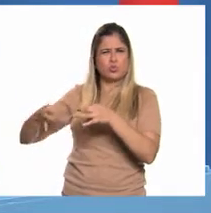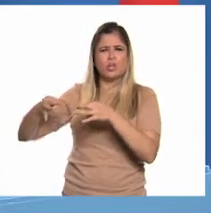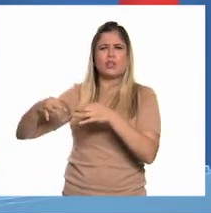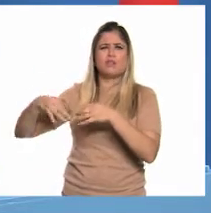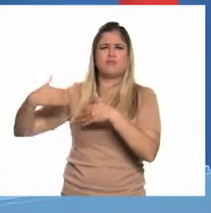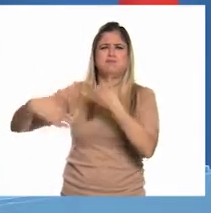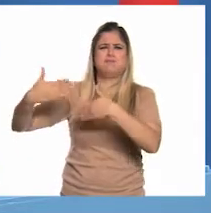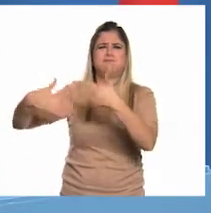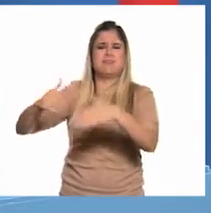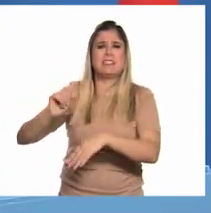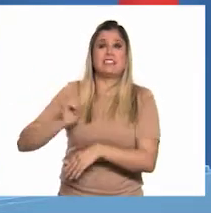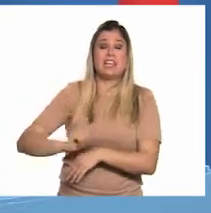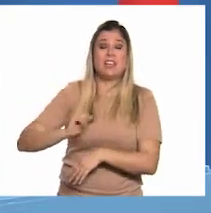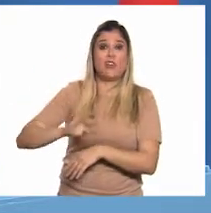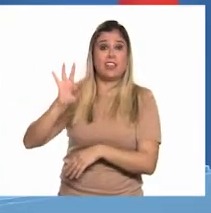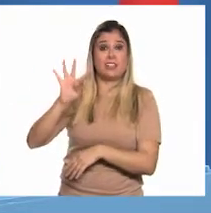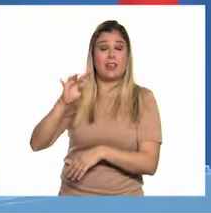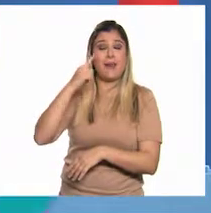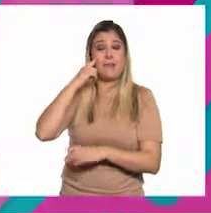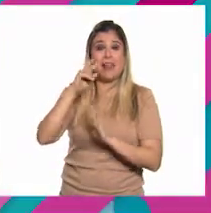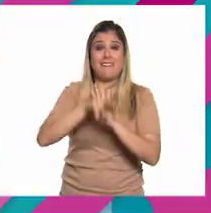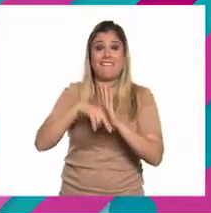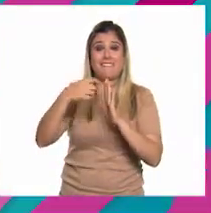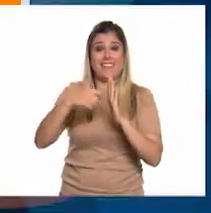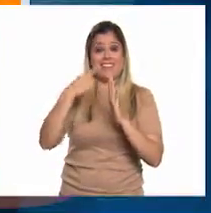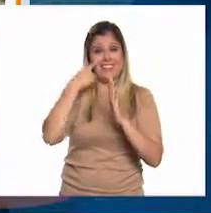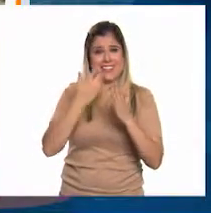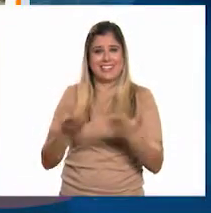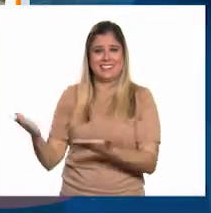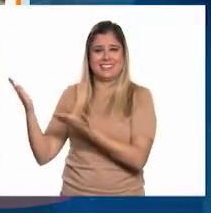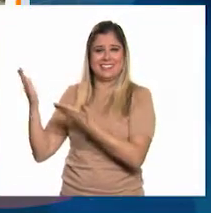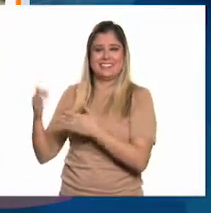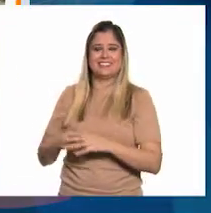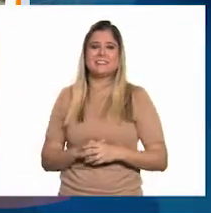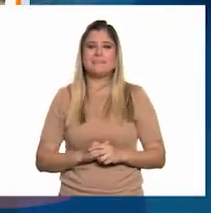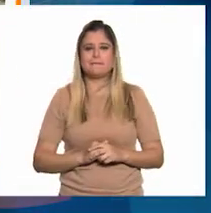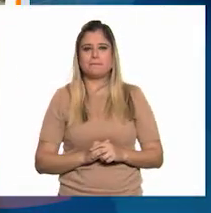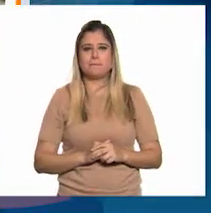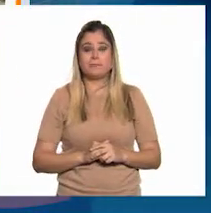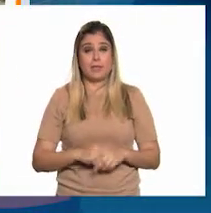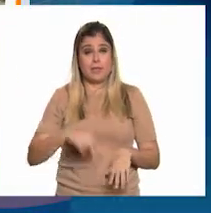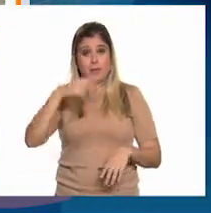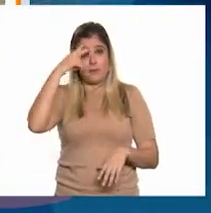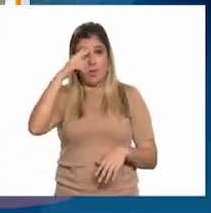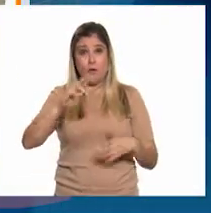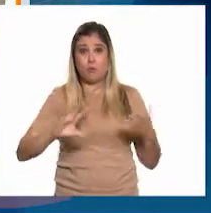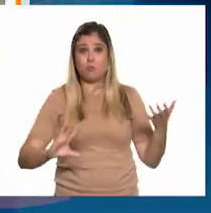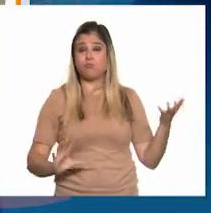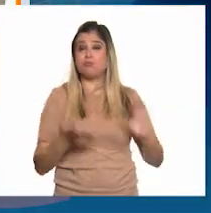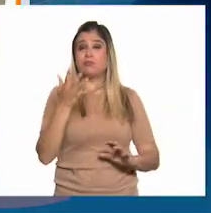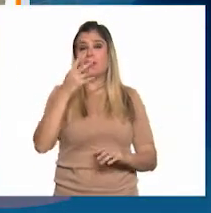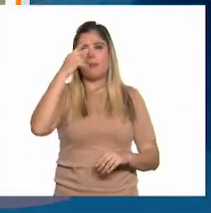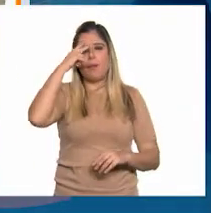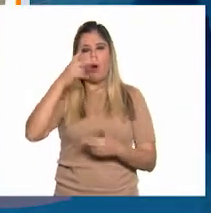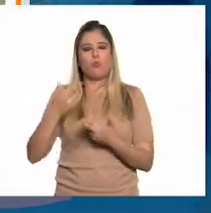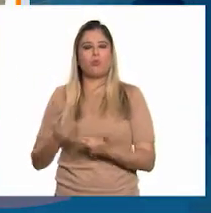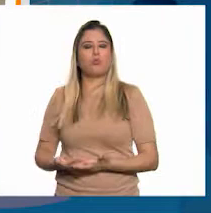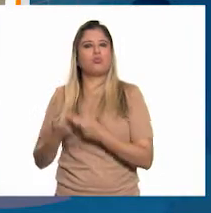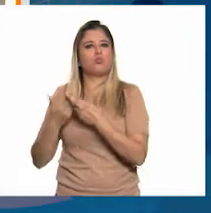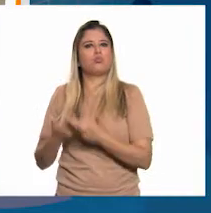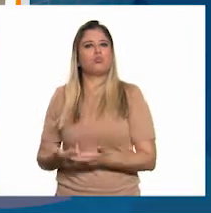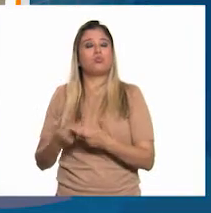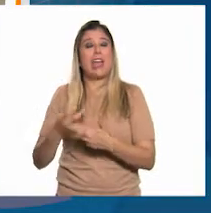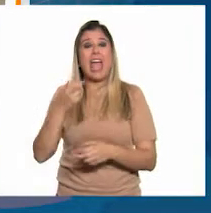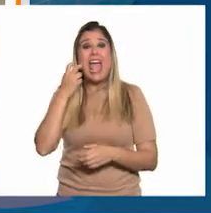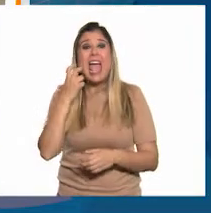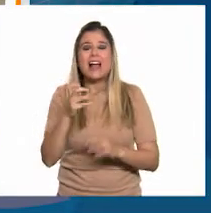siglo XIX. Adelante. Vamos a verlo. De un México caótico a un México próspero. Esa es la